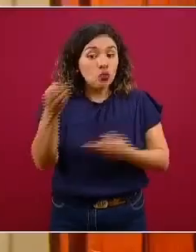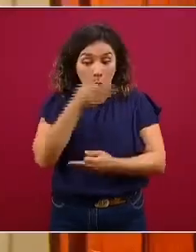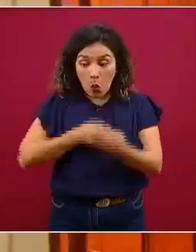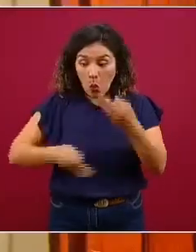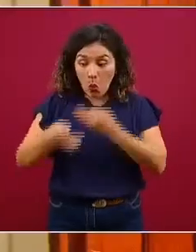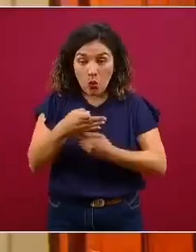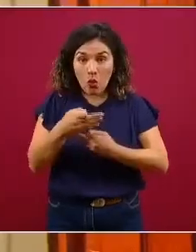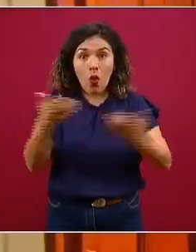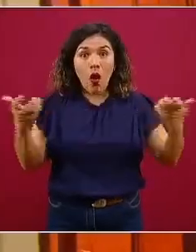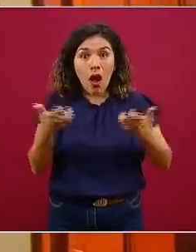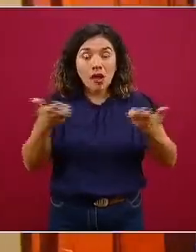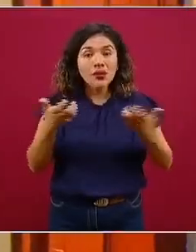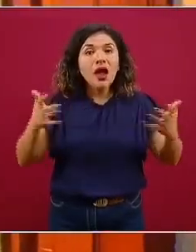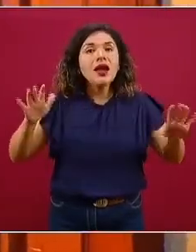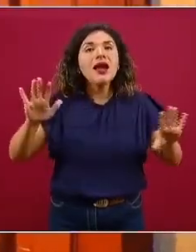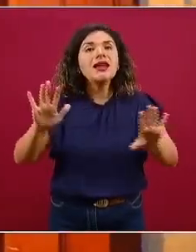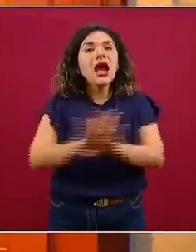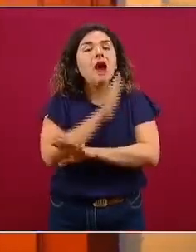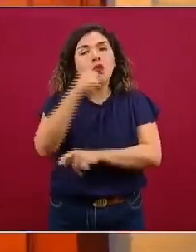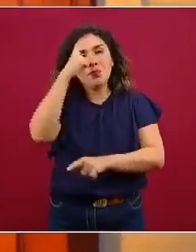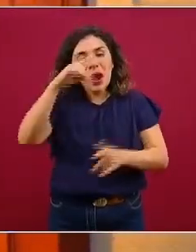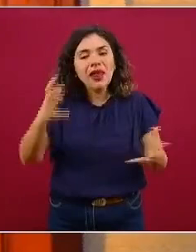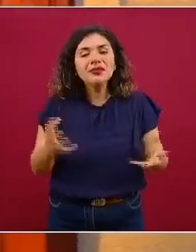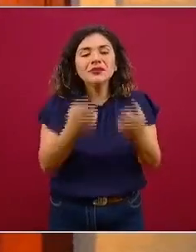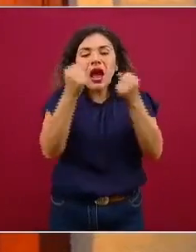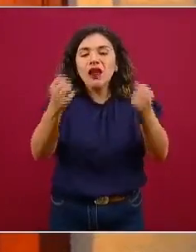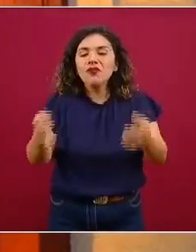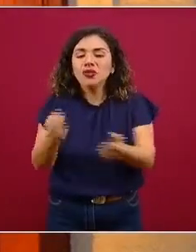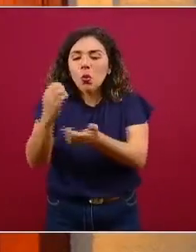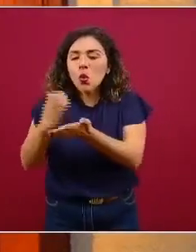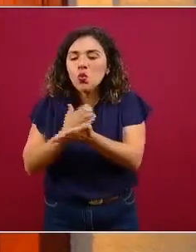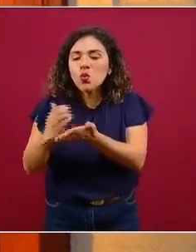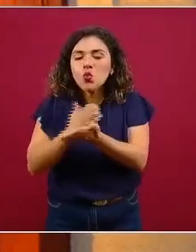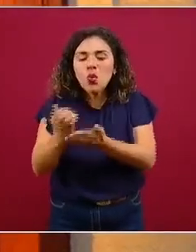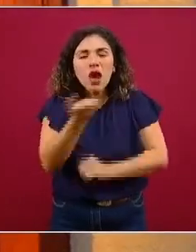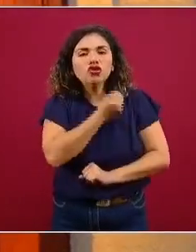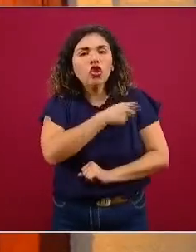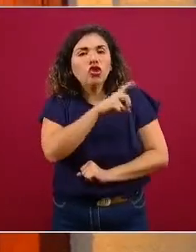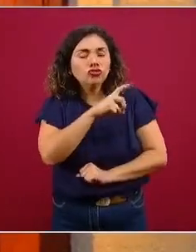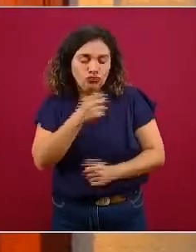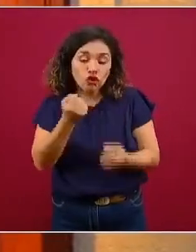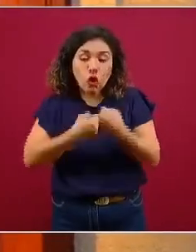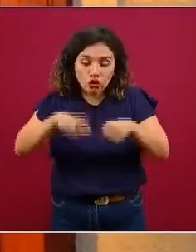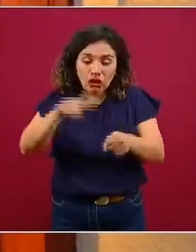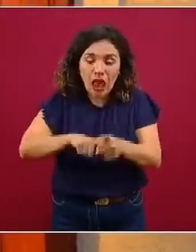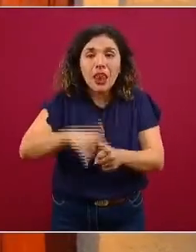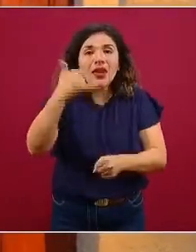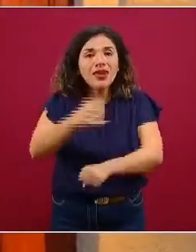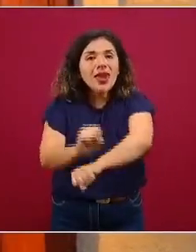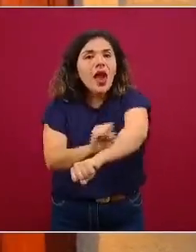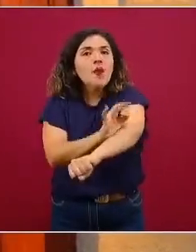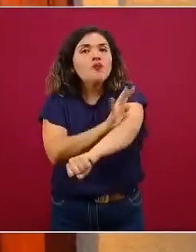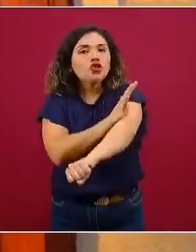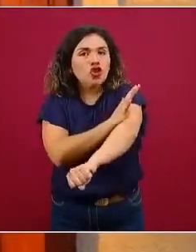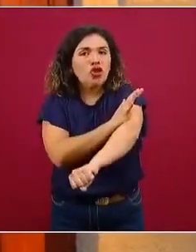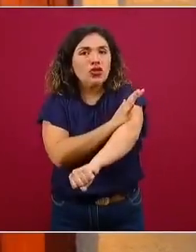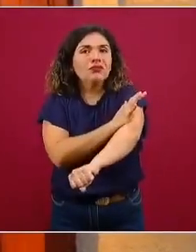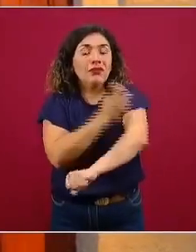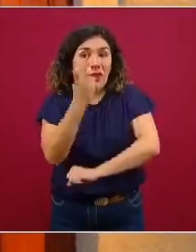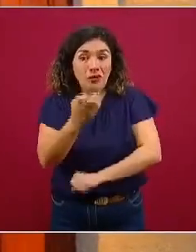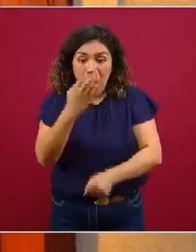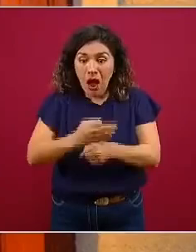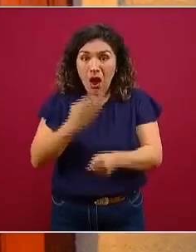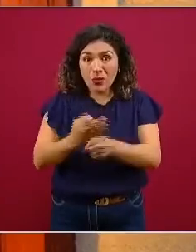hacia una recuperación social y emocional. Un aspecto y un concepto muy importante que en este momento es